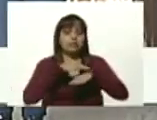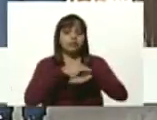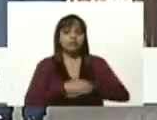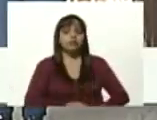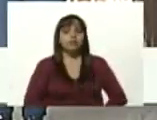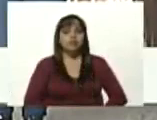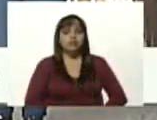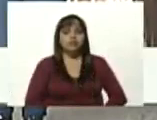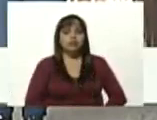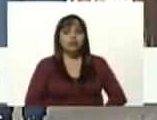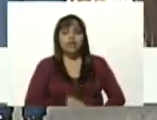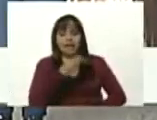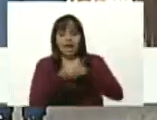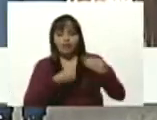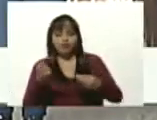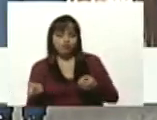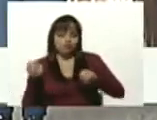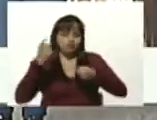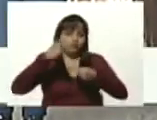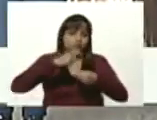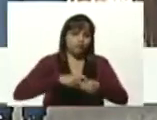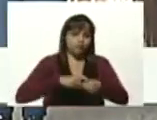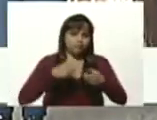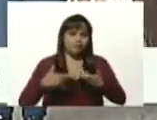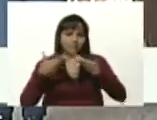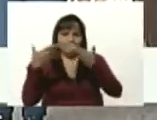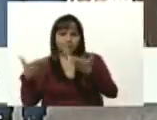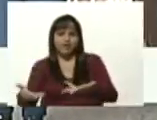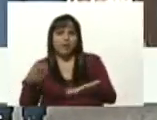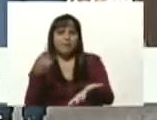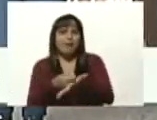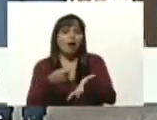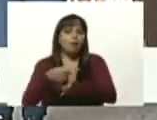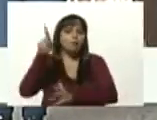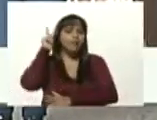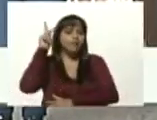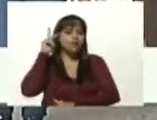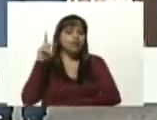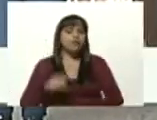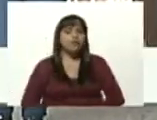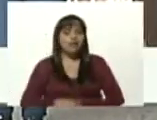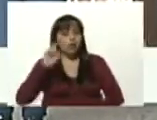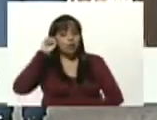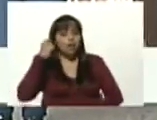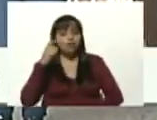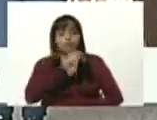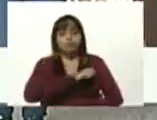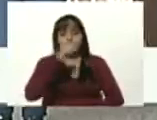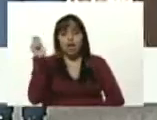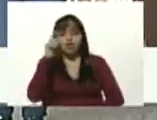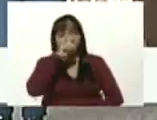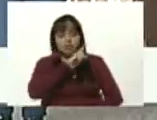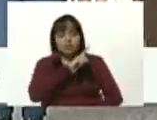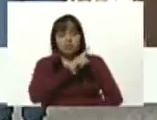ha hecho una inclusión y una reivindicación en nuestro docente en nuestros 18 años. Gracias, presidente.